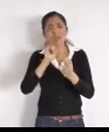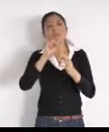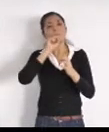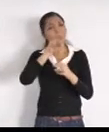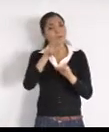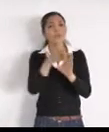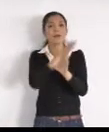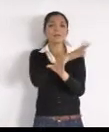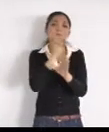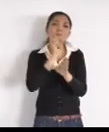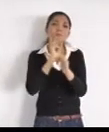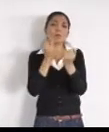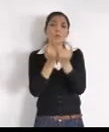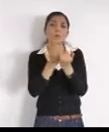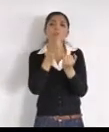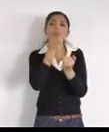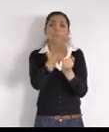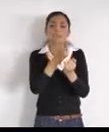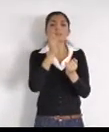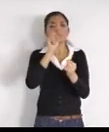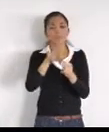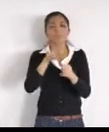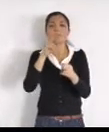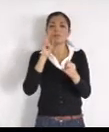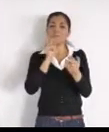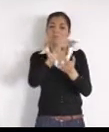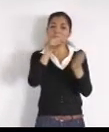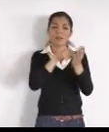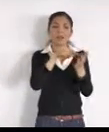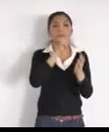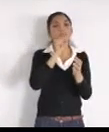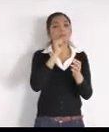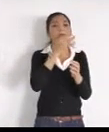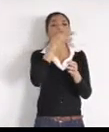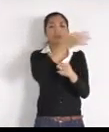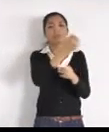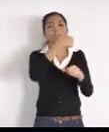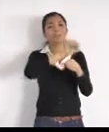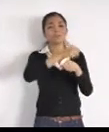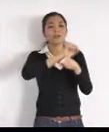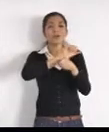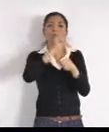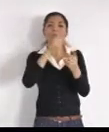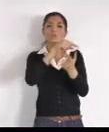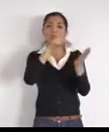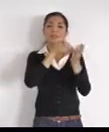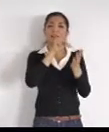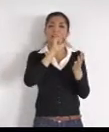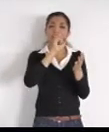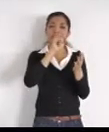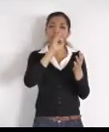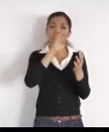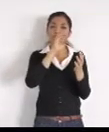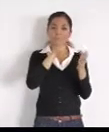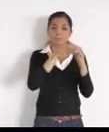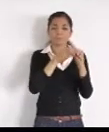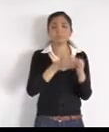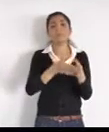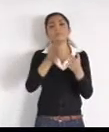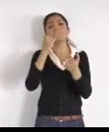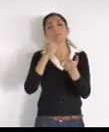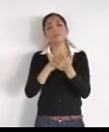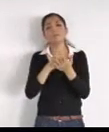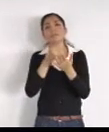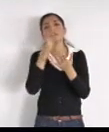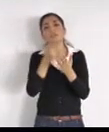Movilidad, Charles Choc, por el Facebook personal, señor presidente, aún no me ha resuelto, la solicitud, de la toma de agua, y drenaje, que